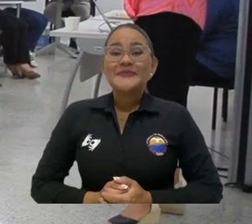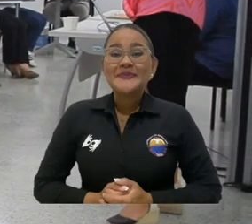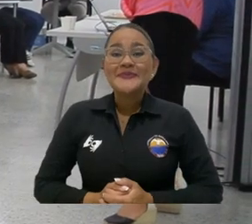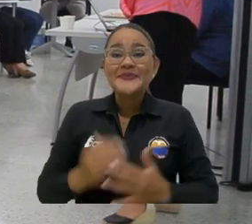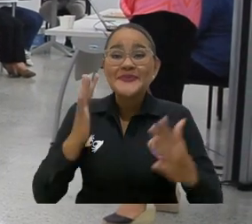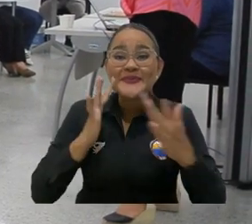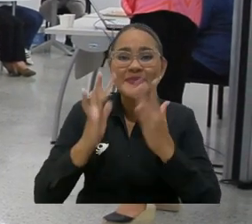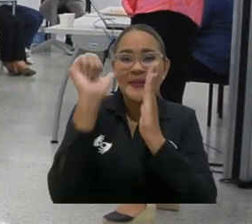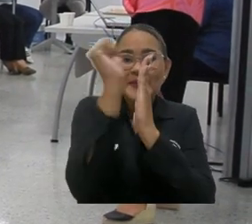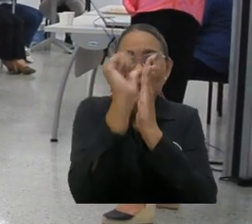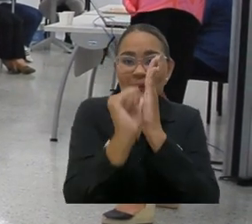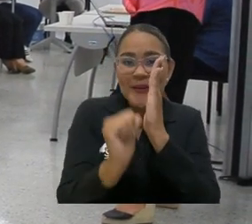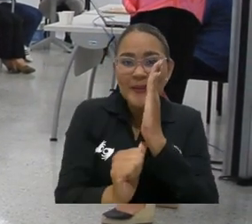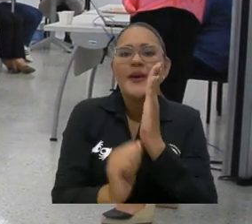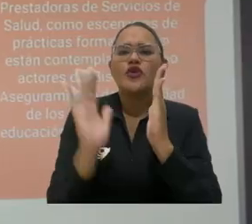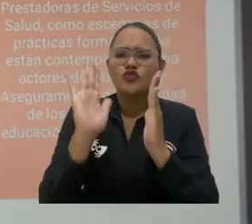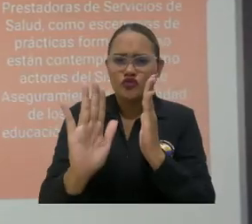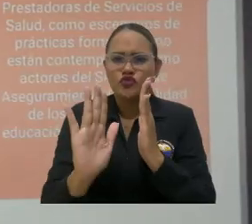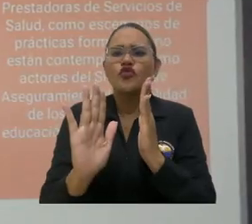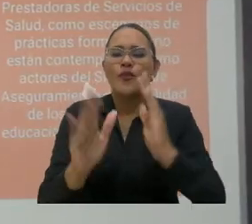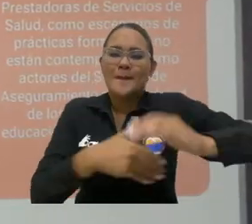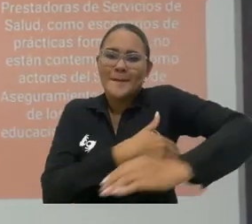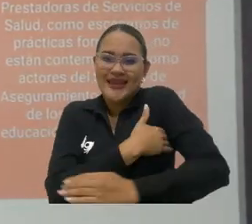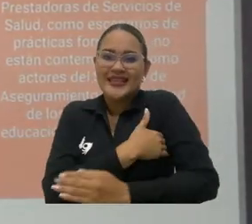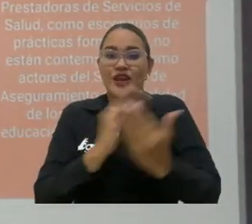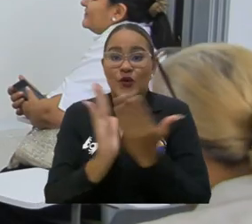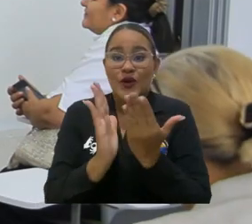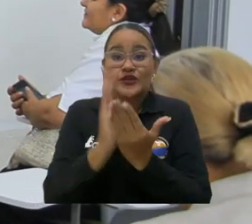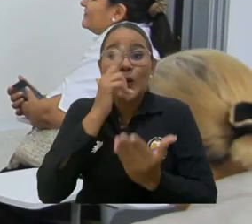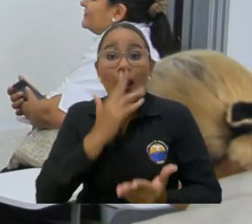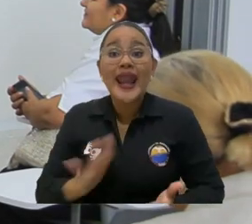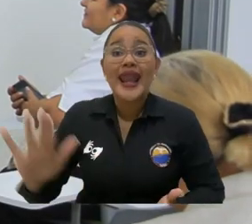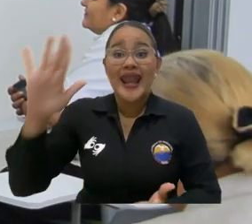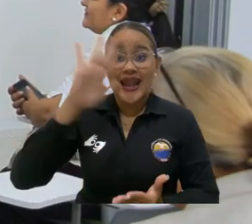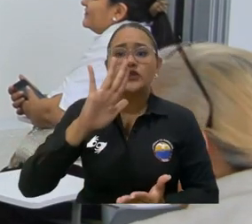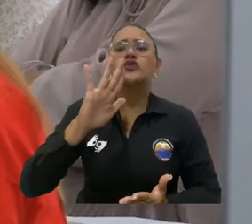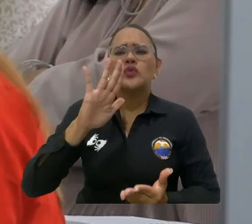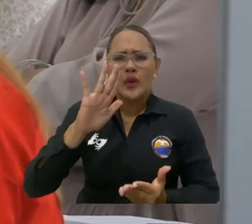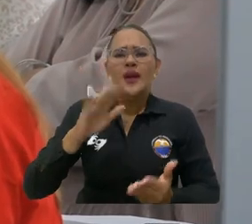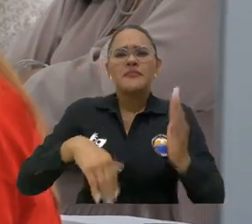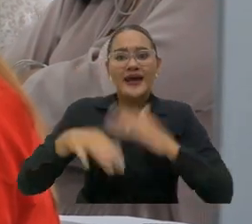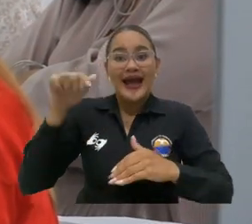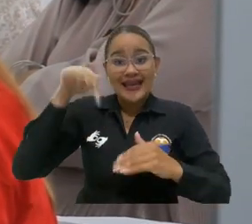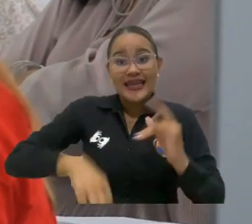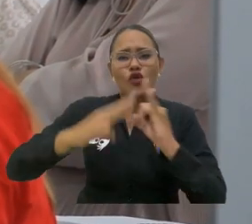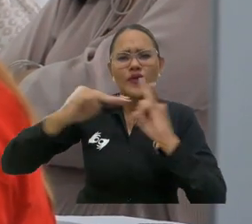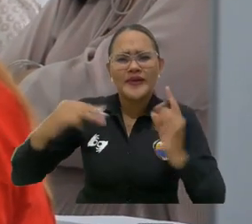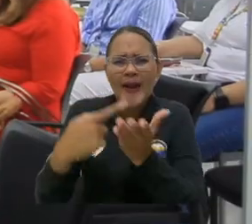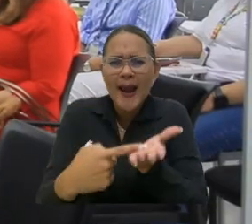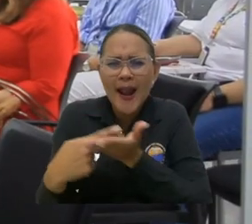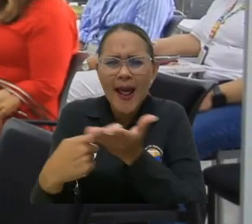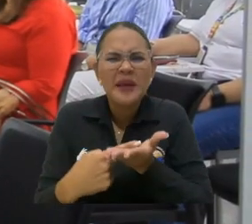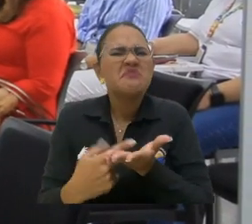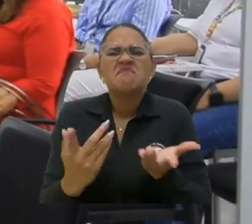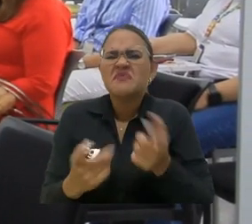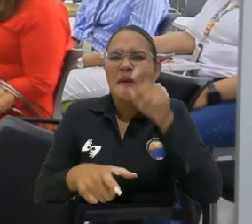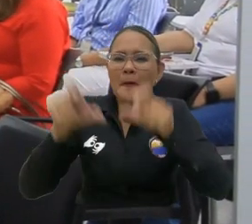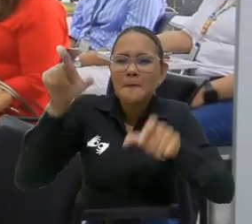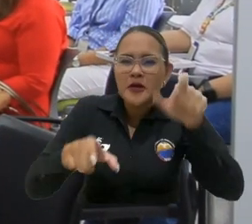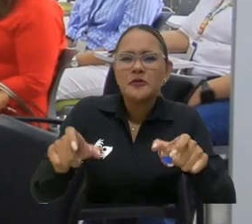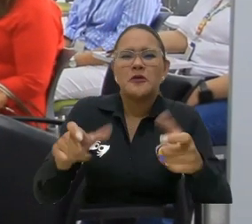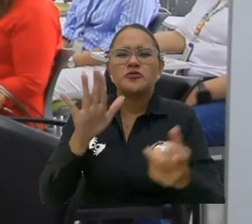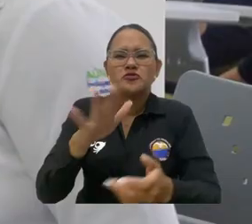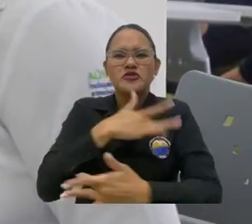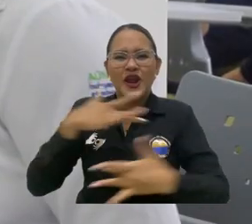Como parte de una agenda nacional que cumple el Ministerio de Educación, la Universidad del Magdalena fue epicentro del diálogo regional con